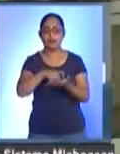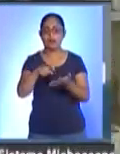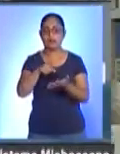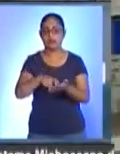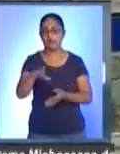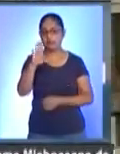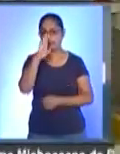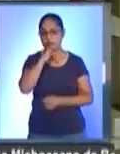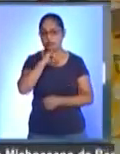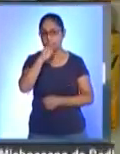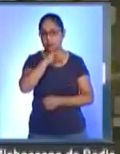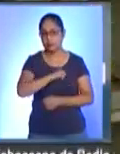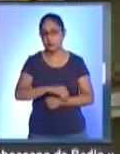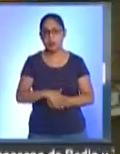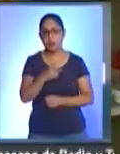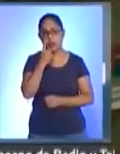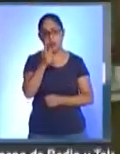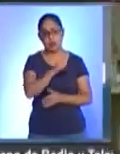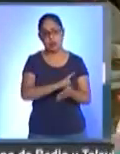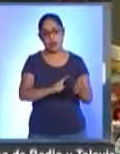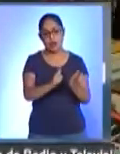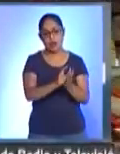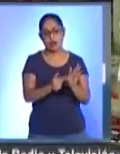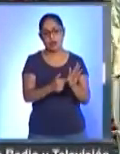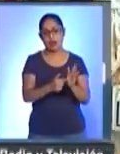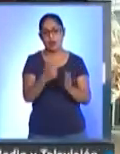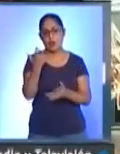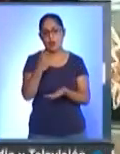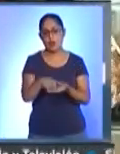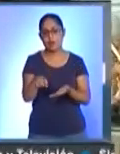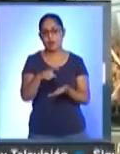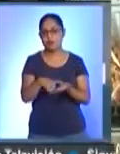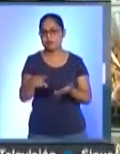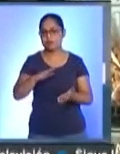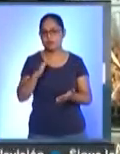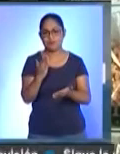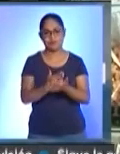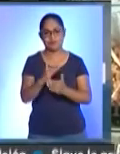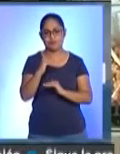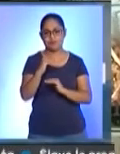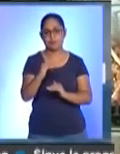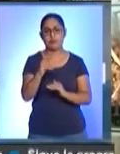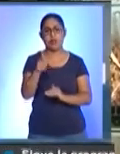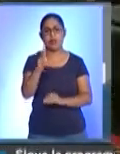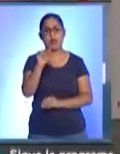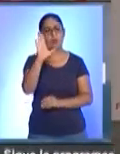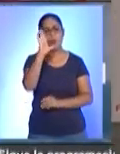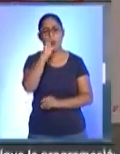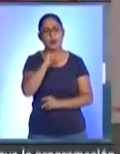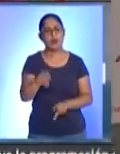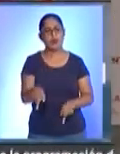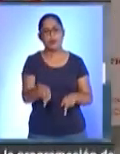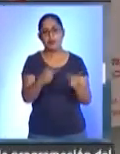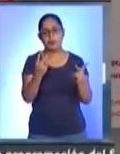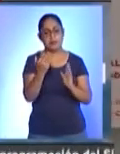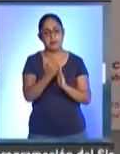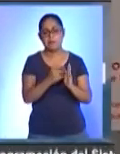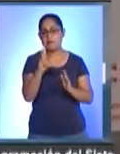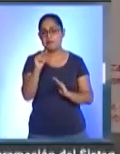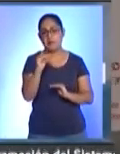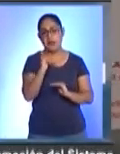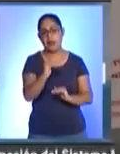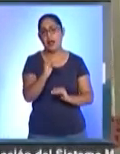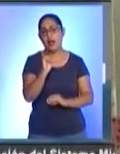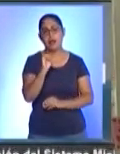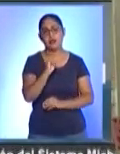a lo que marcan la ley de los precios tope, no hay quien venda esos precios tope, y entonces estamos adquiriendo algunos